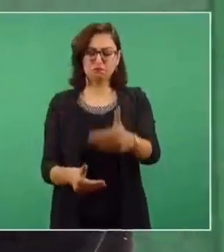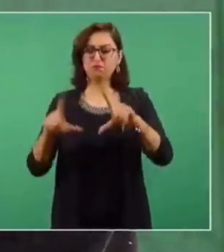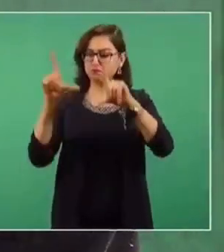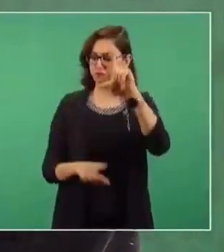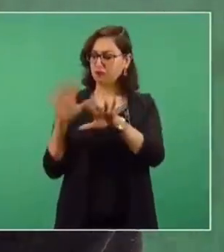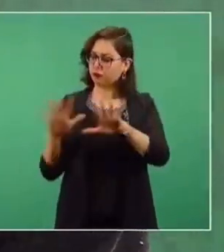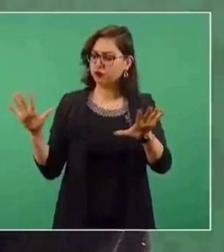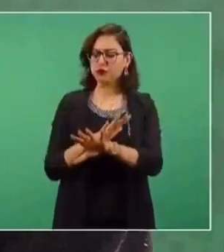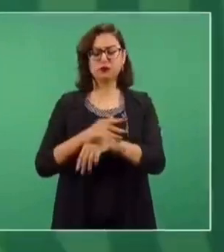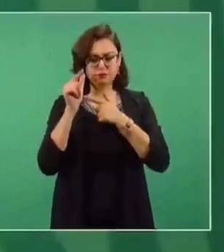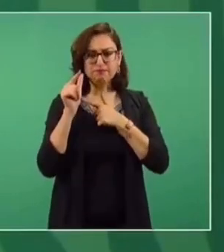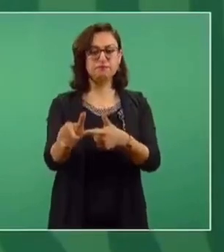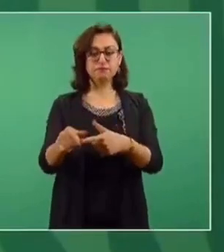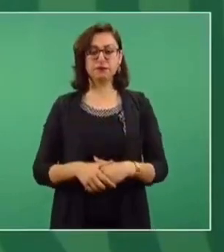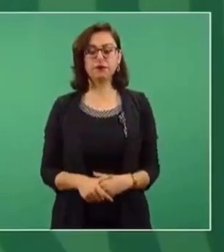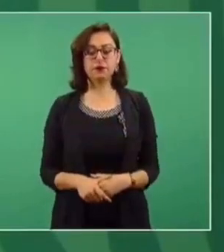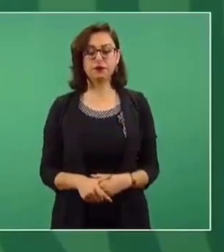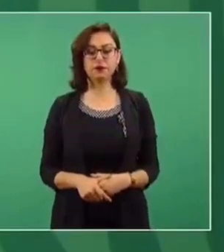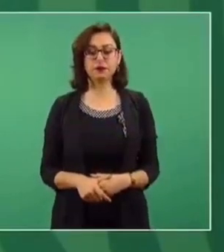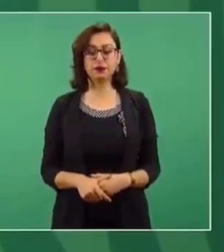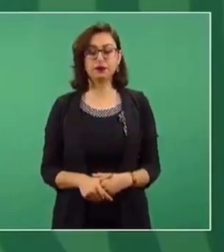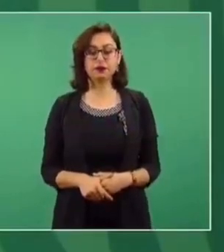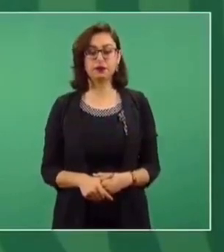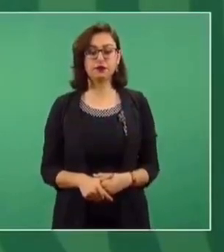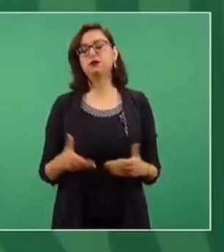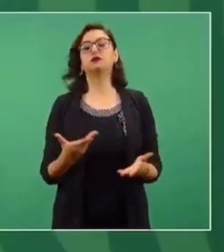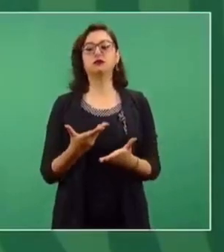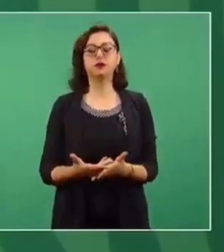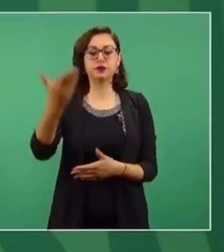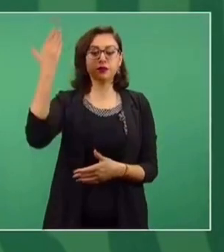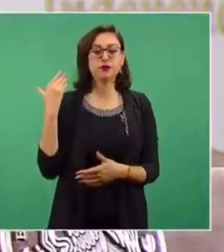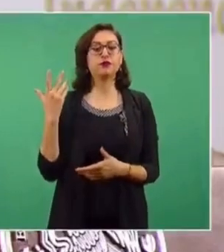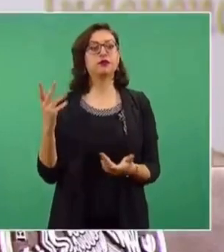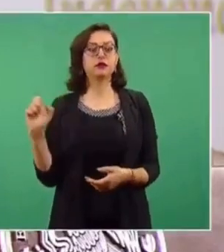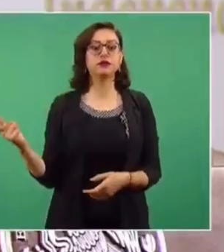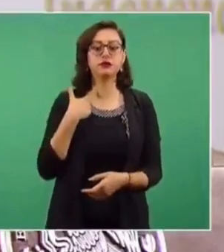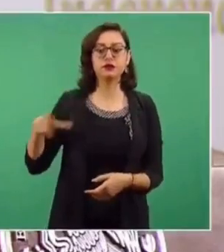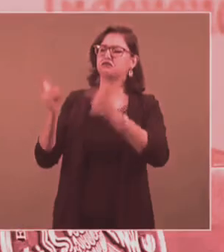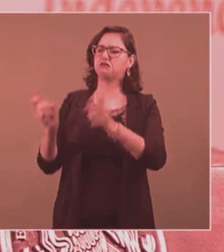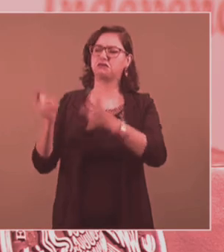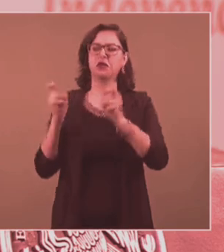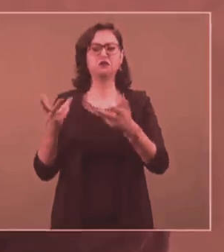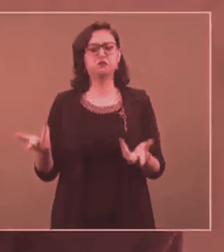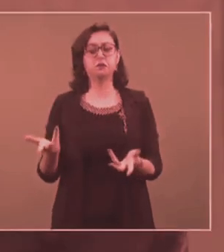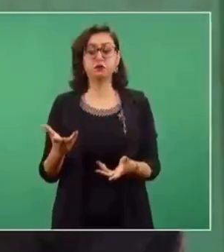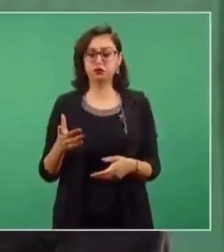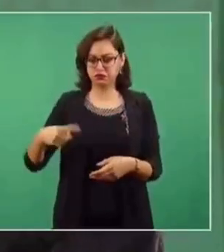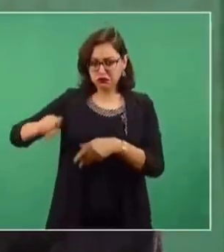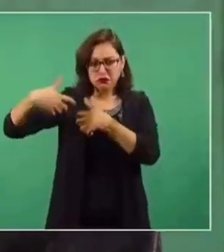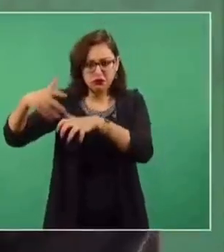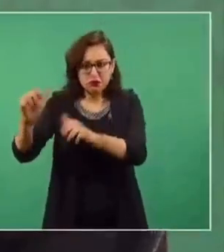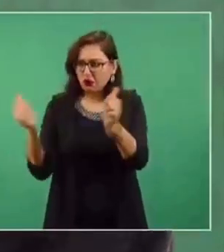proceso de transformación del país. Esto no sucedía antes, cuando estaban saqueando impunemente a México. Esto es nuevo,